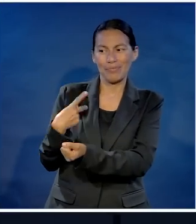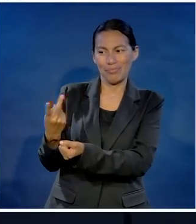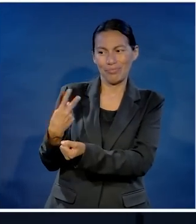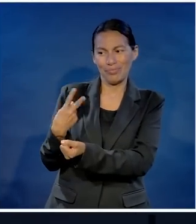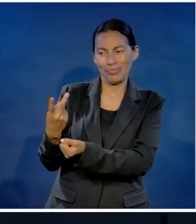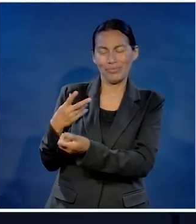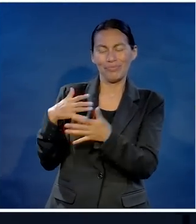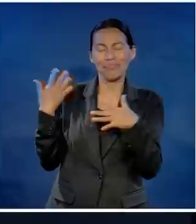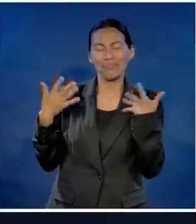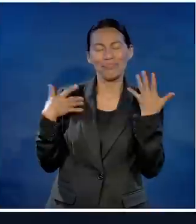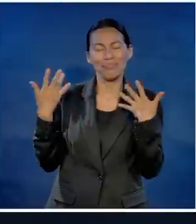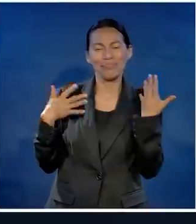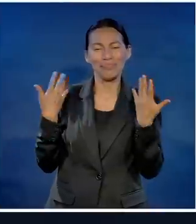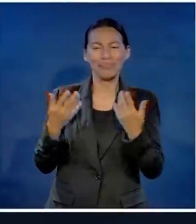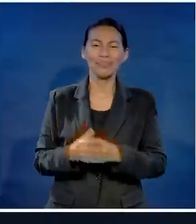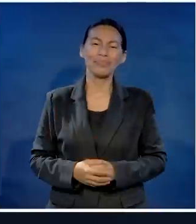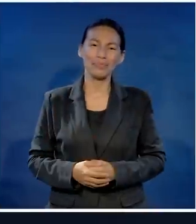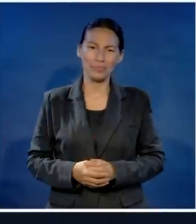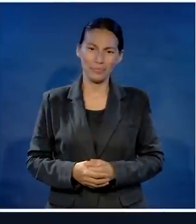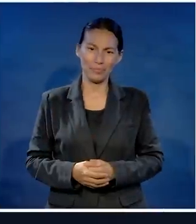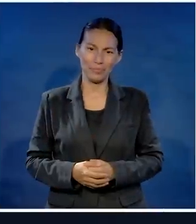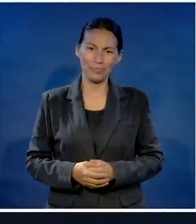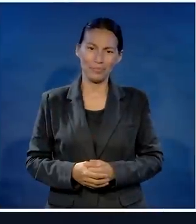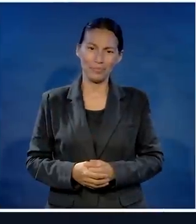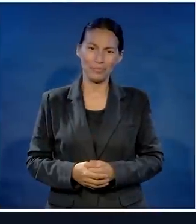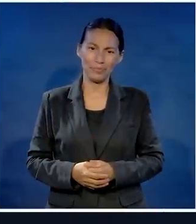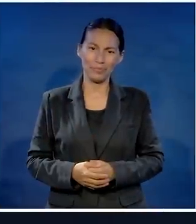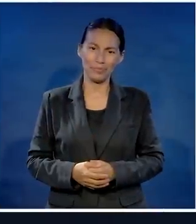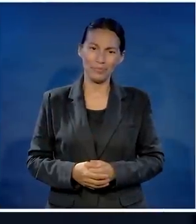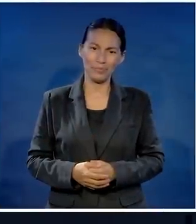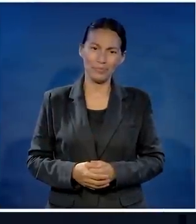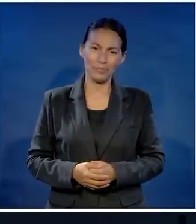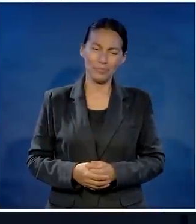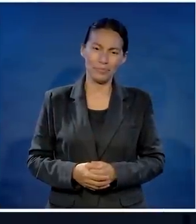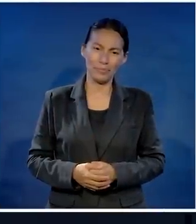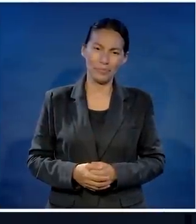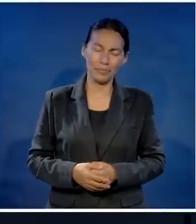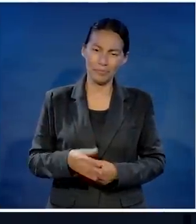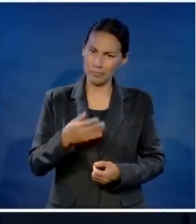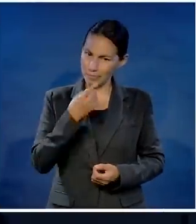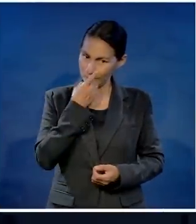Los minutos que nos quedan entonces, si las relaciones son tan importantes,